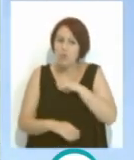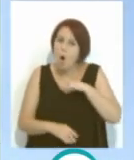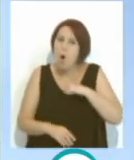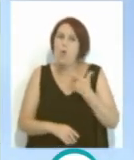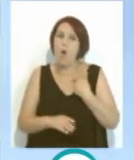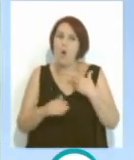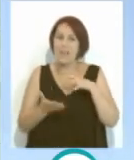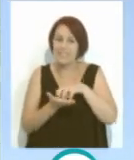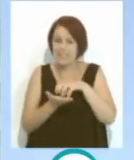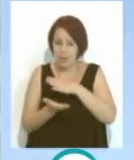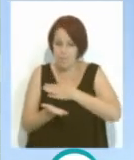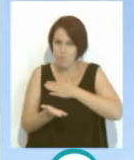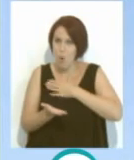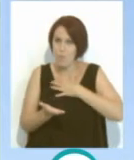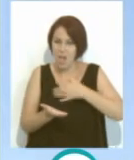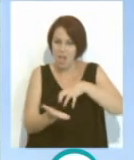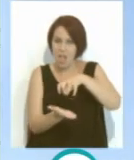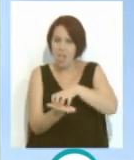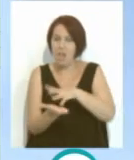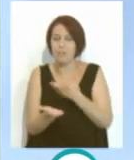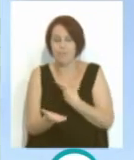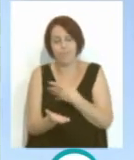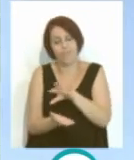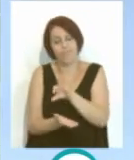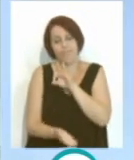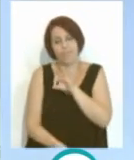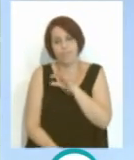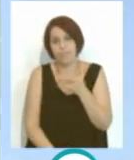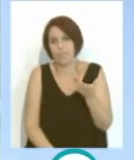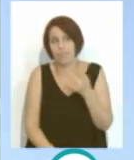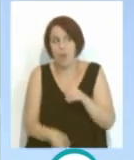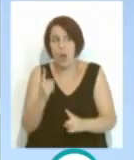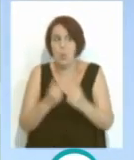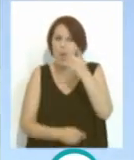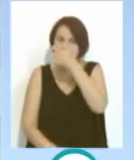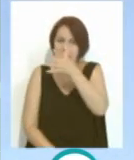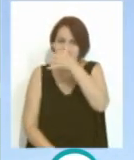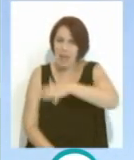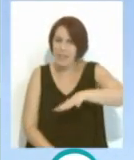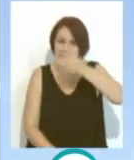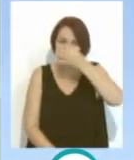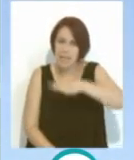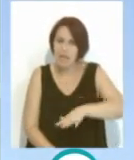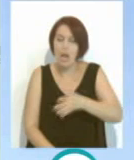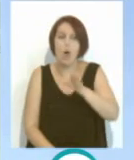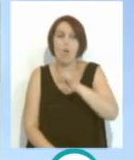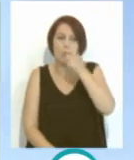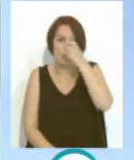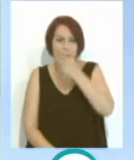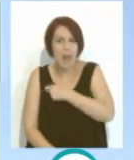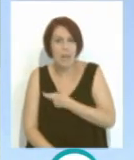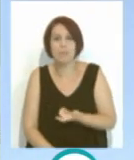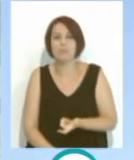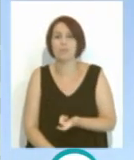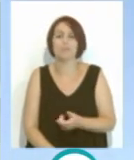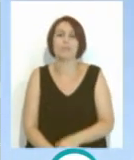casa propia, en un chalé, ¿no? Y eso hace que elijan, incluso, algunos estaban en Jerez, en Chiclana, en Puerto Real, o